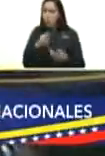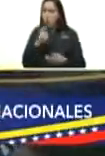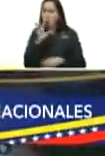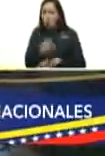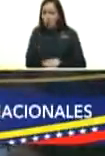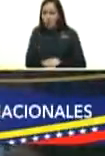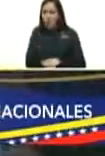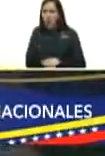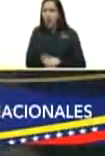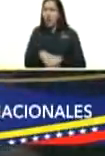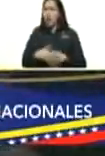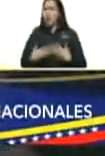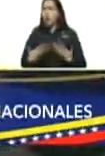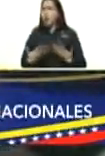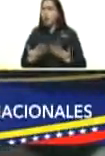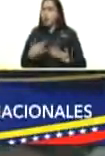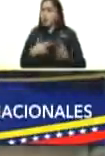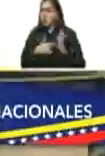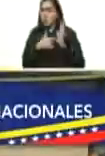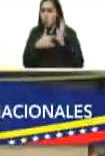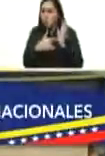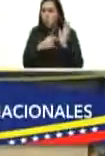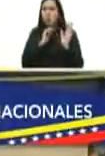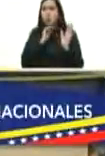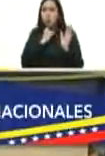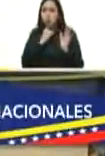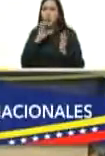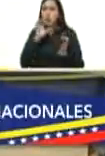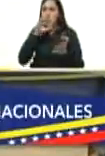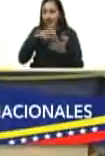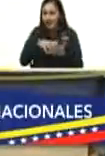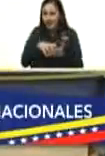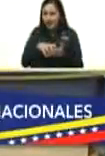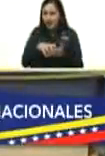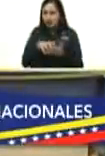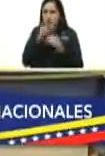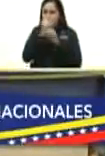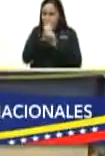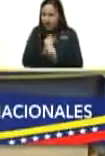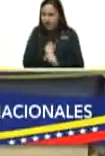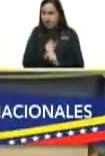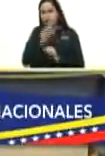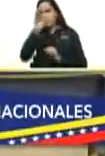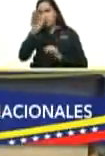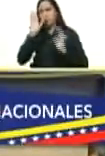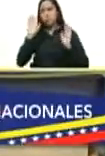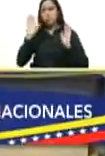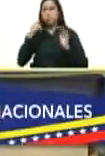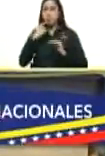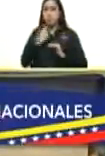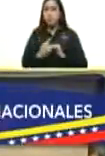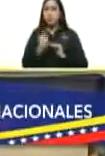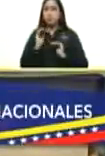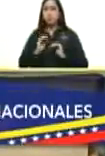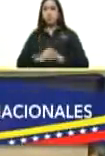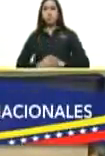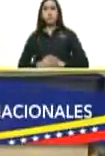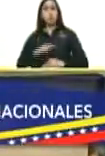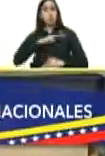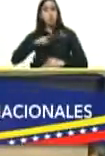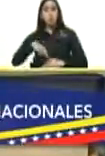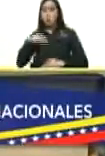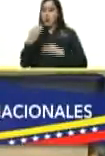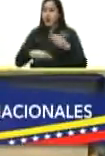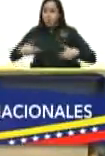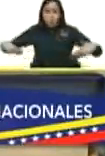yo no puedo todavía revelar es un secreto de Estado que se revelará dentro de 20 años tuvimos que hacer de